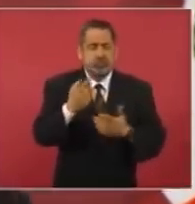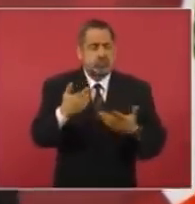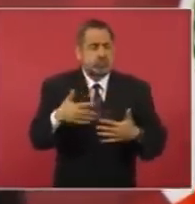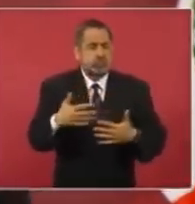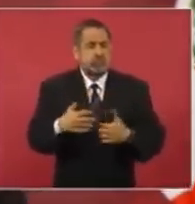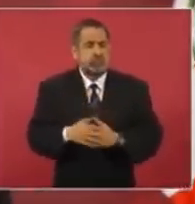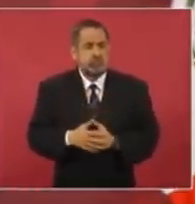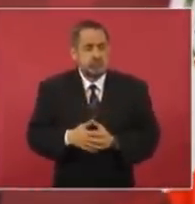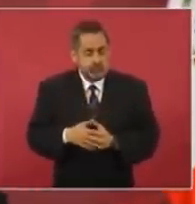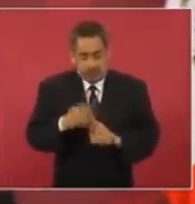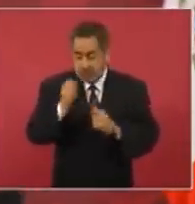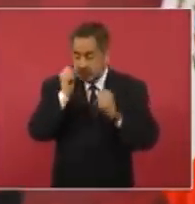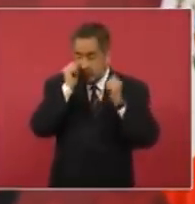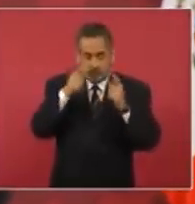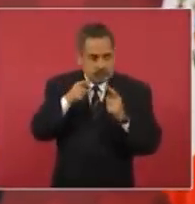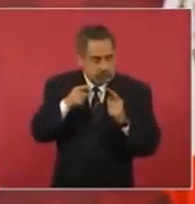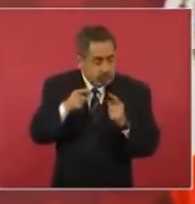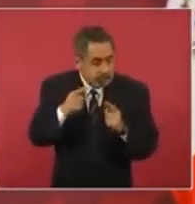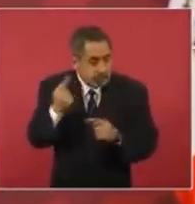Yo me quedé espantado.